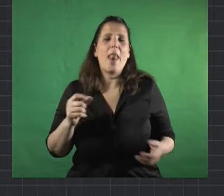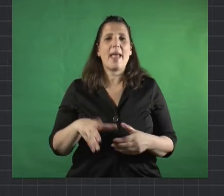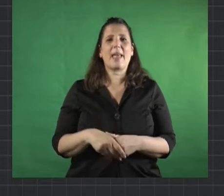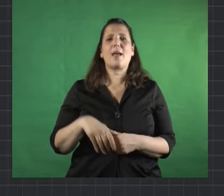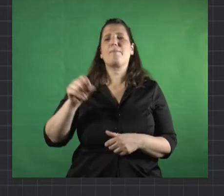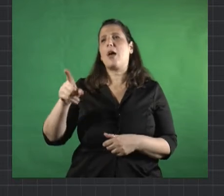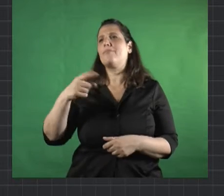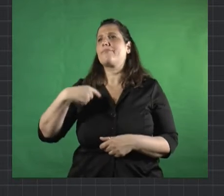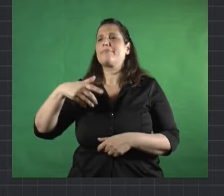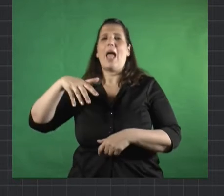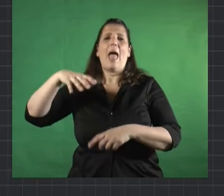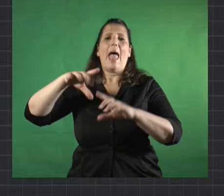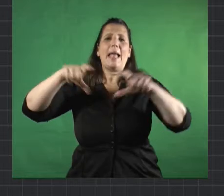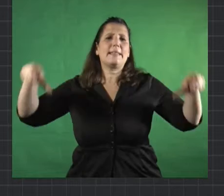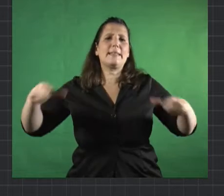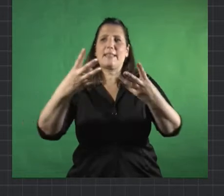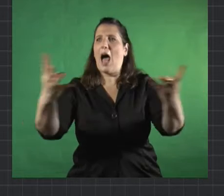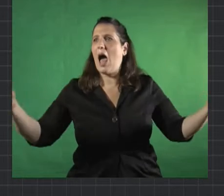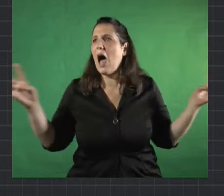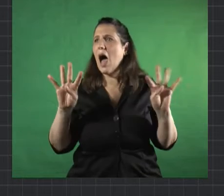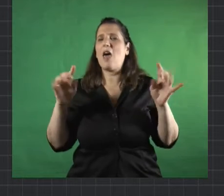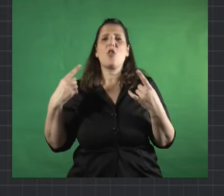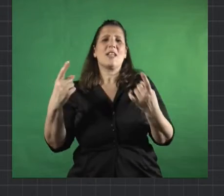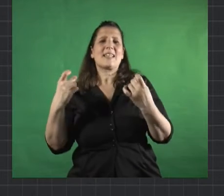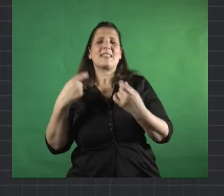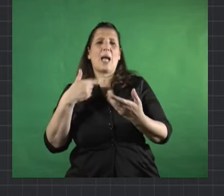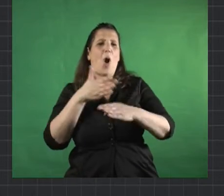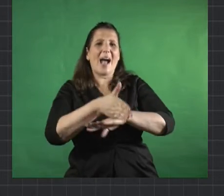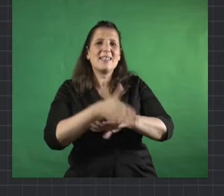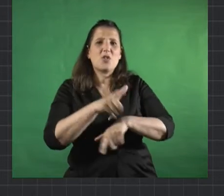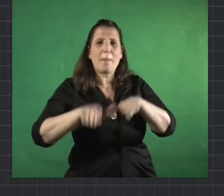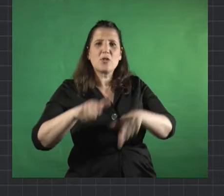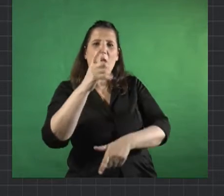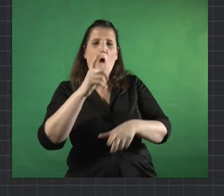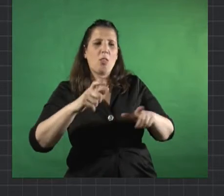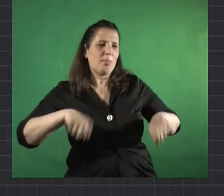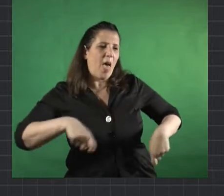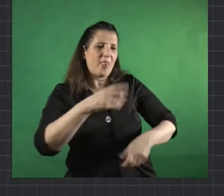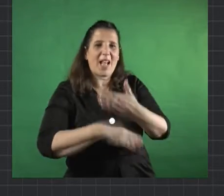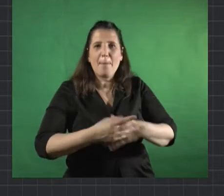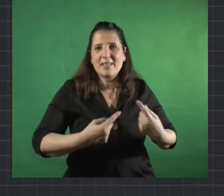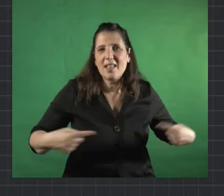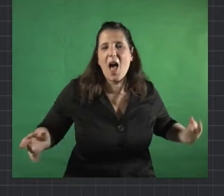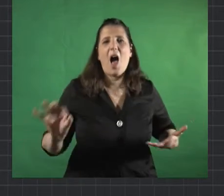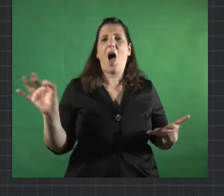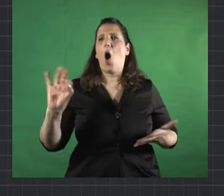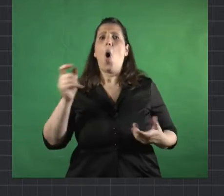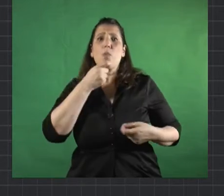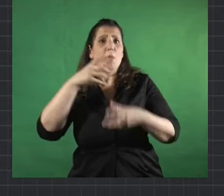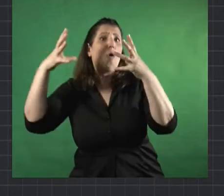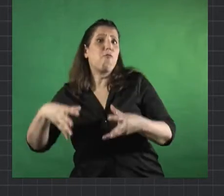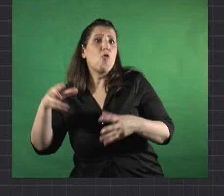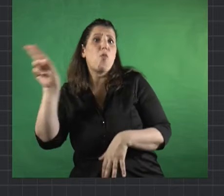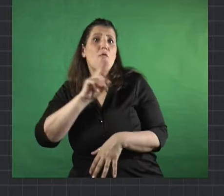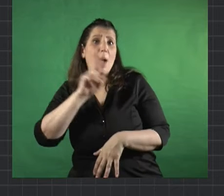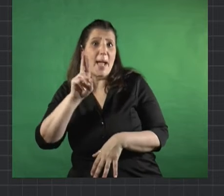estadio, en la posibilidad de integrar a personas con discapacidad a la práctica deportiva, potenciar el fútbol femenino y el enfoque